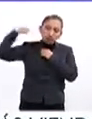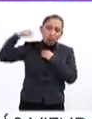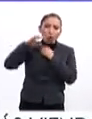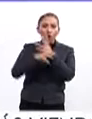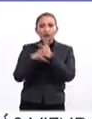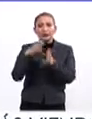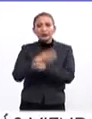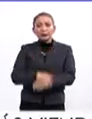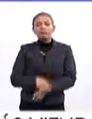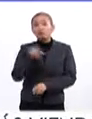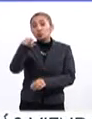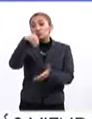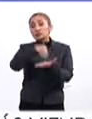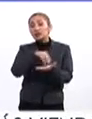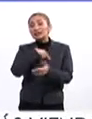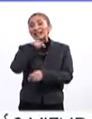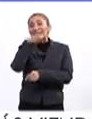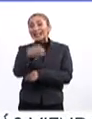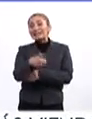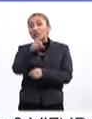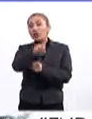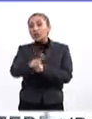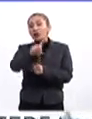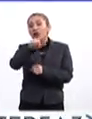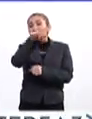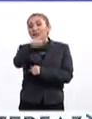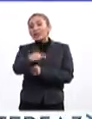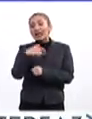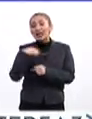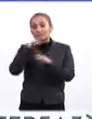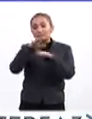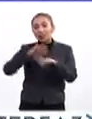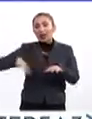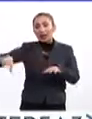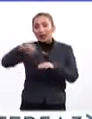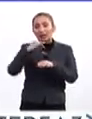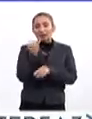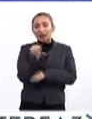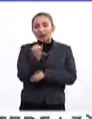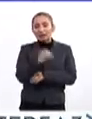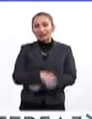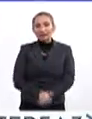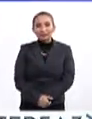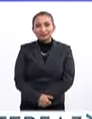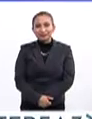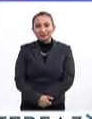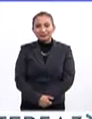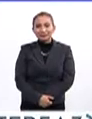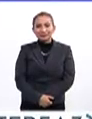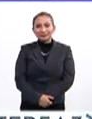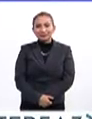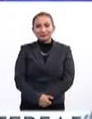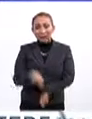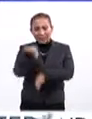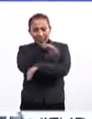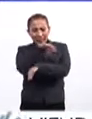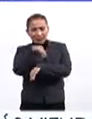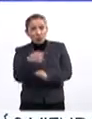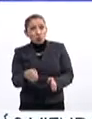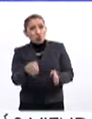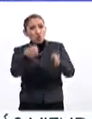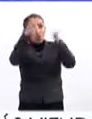accesorios. Tu cita es este domingo 16 en la Glorieta de Insurgentes. El diseño